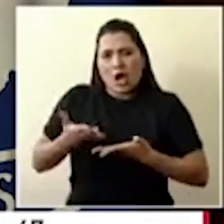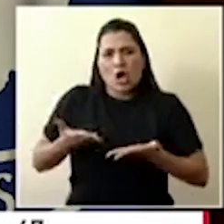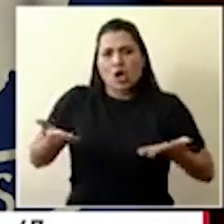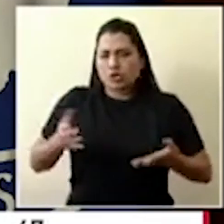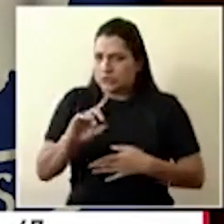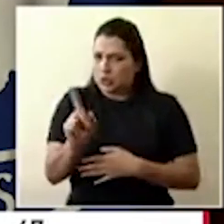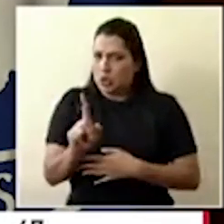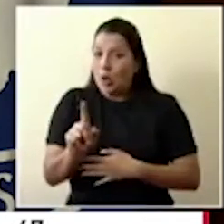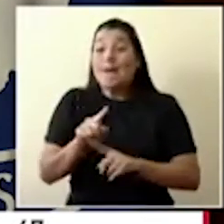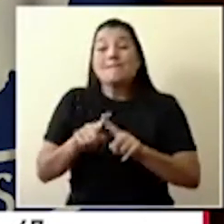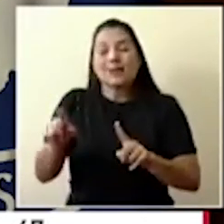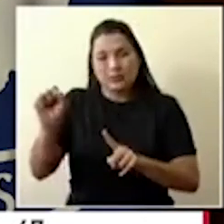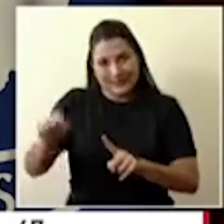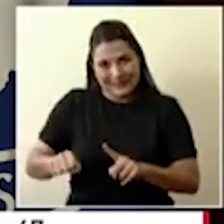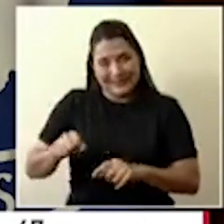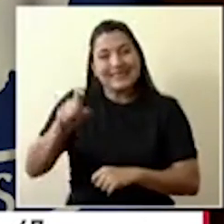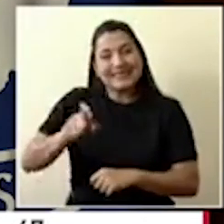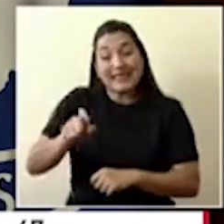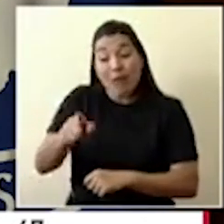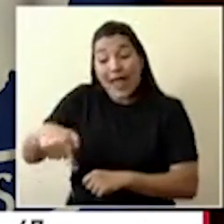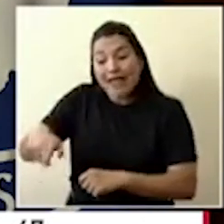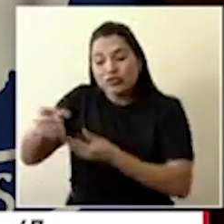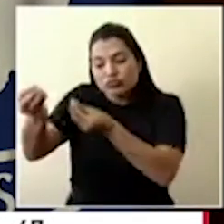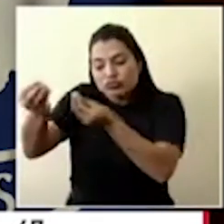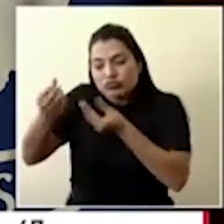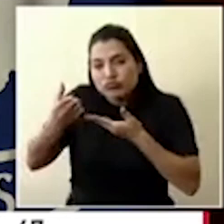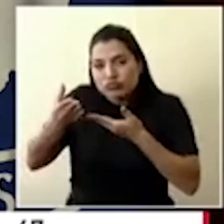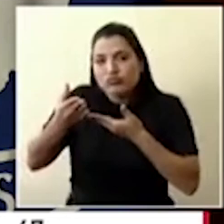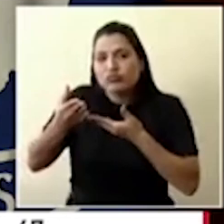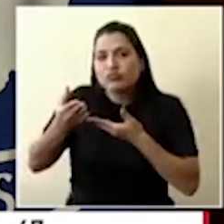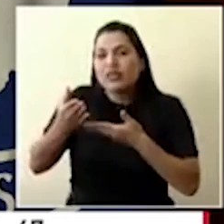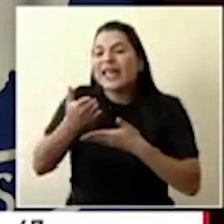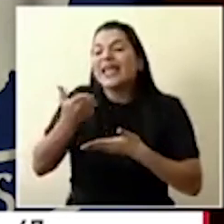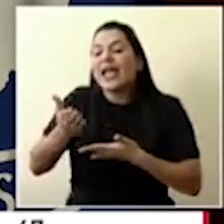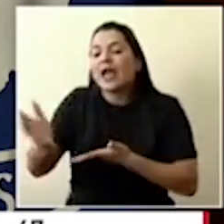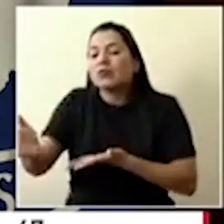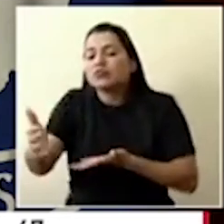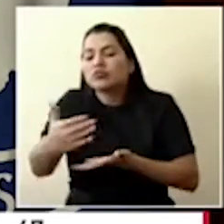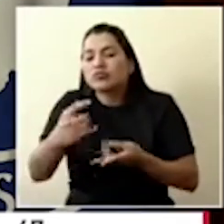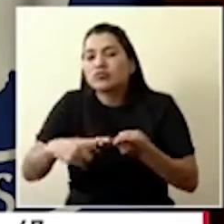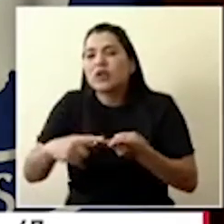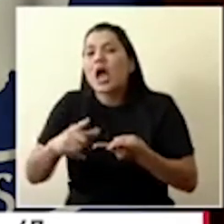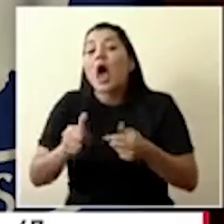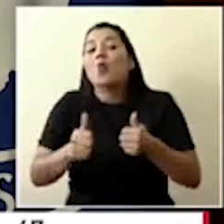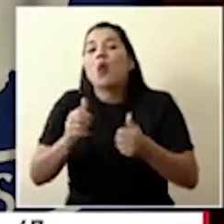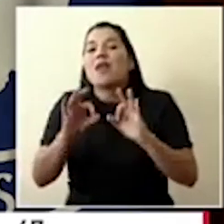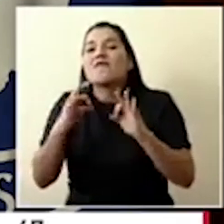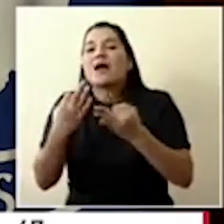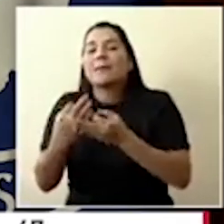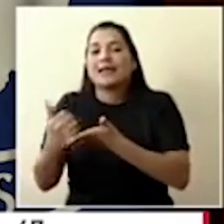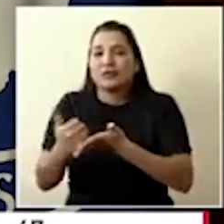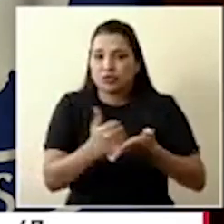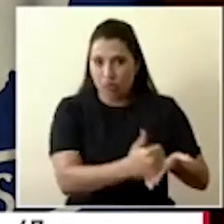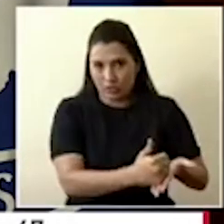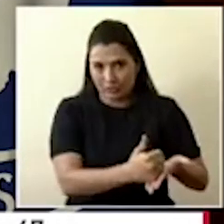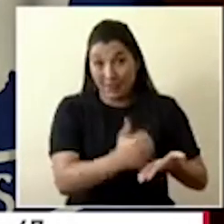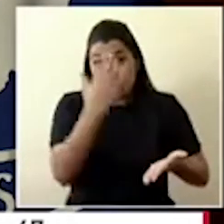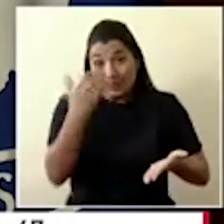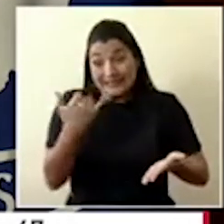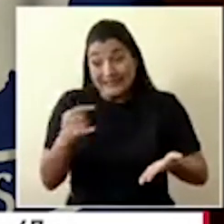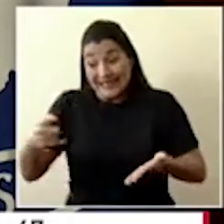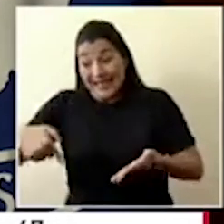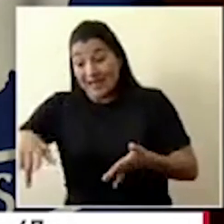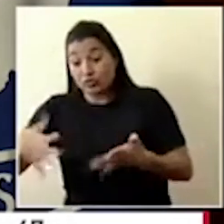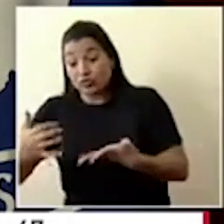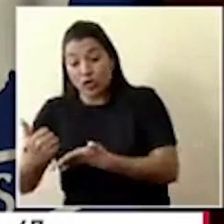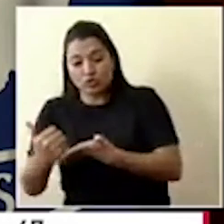familias a las que le hemos dado la asistencia. Esto para el registro que debemos llevar en los comités de emergencia y en la Comisión Nacional de Emergencia.